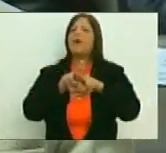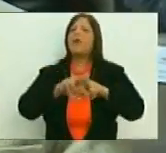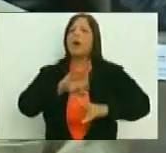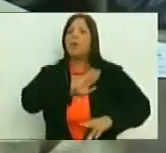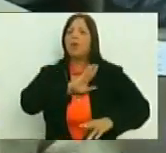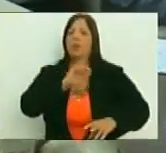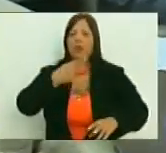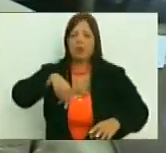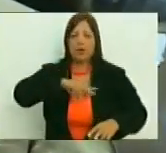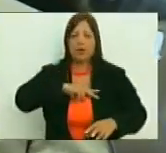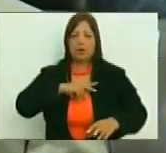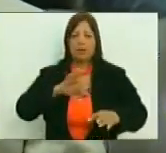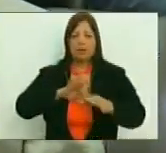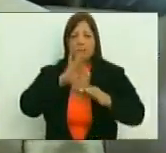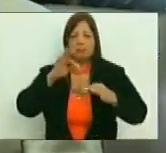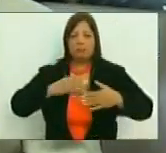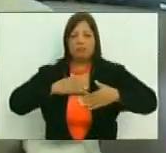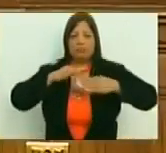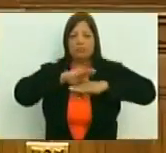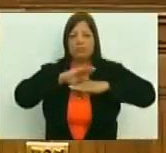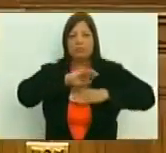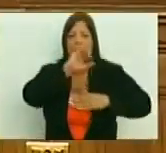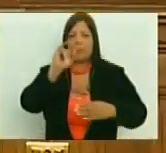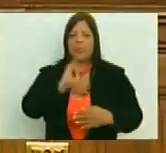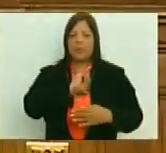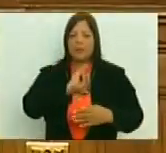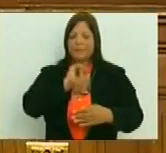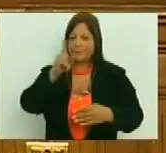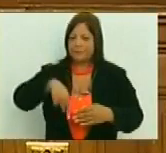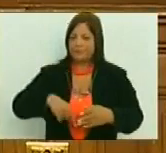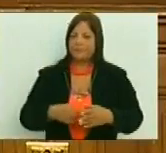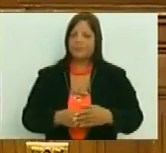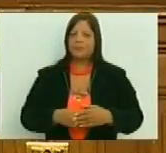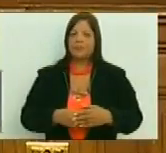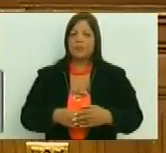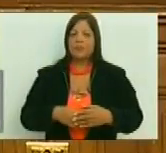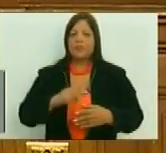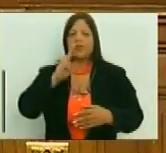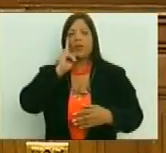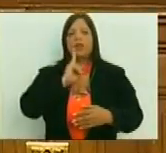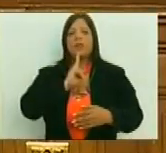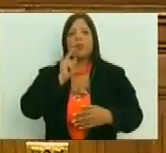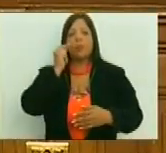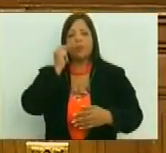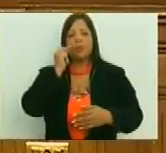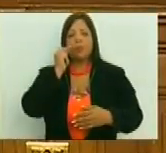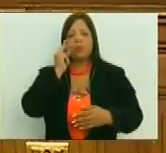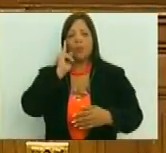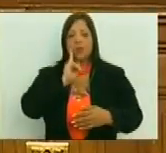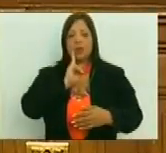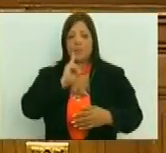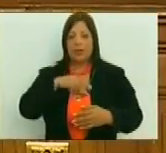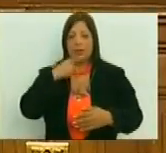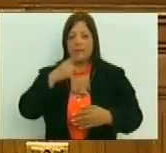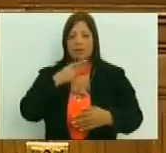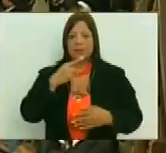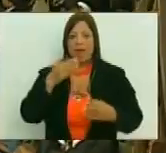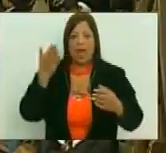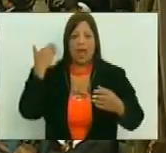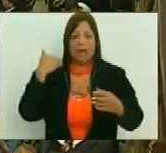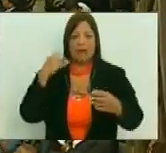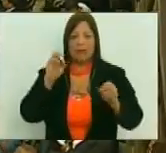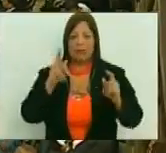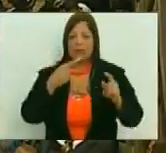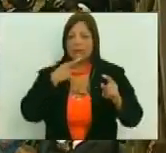y elevar el sentido de pertenencia. Decía el Padre Libertador en en una oportunidad